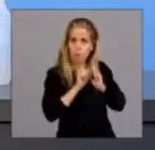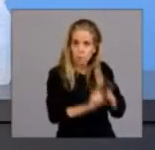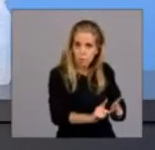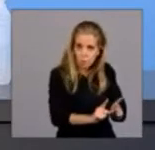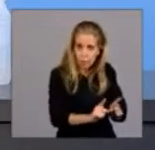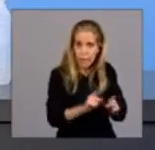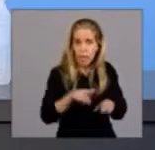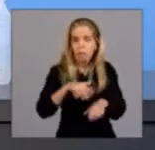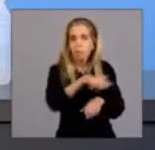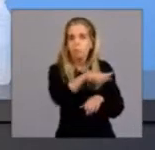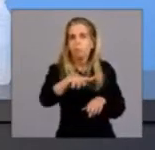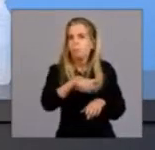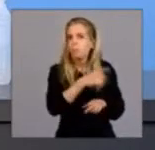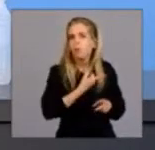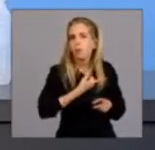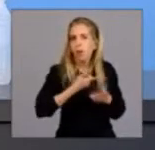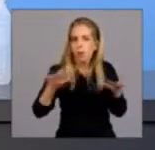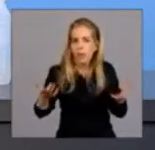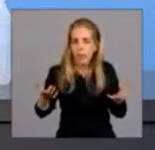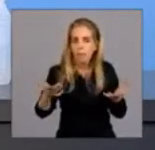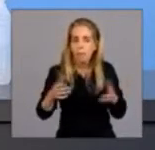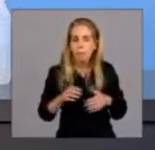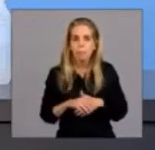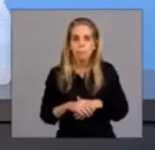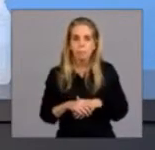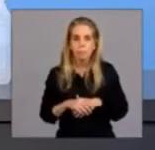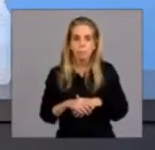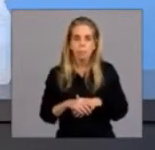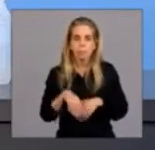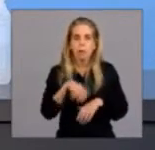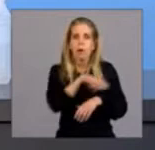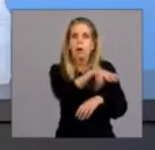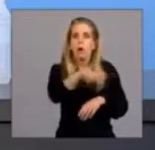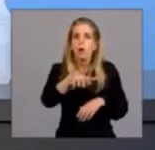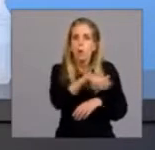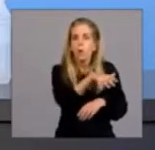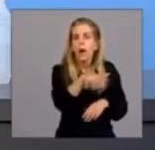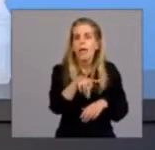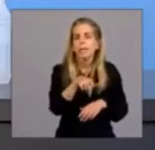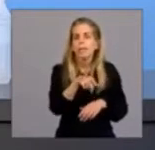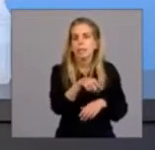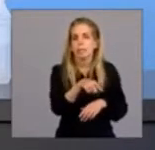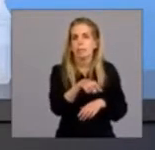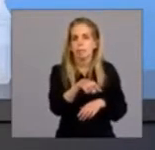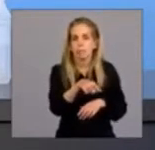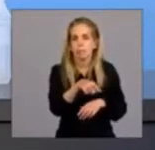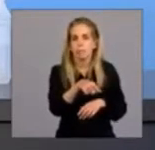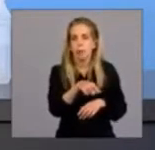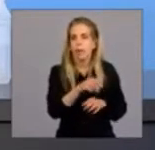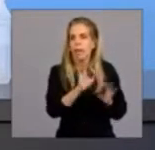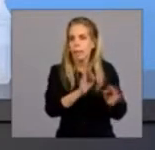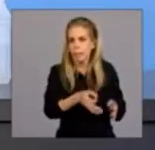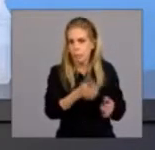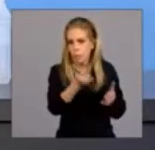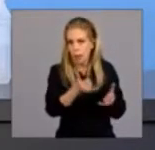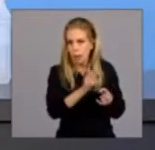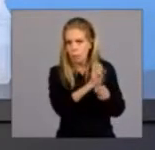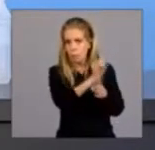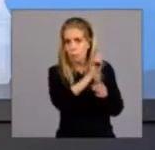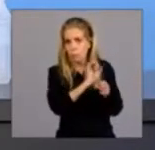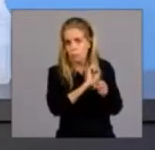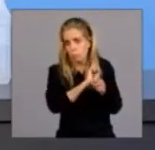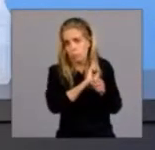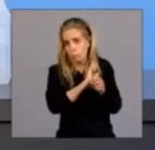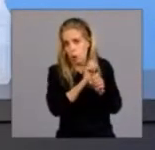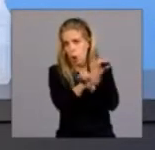haya circulación comunitaria del virus.